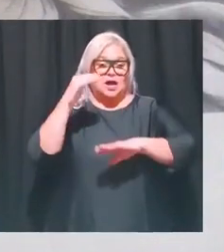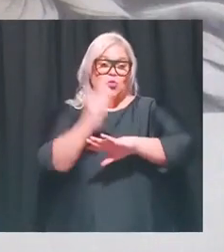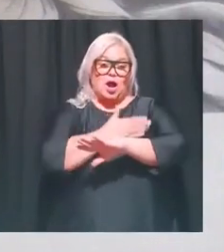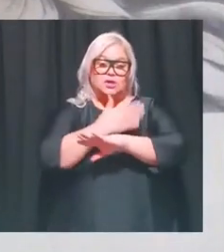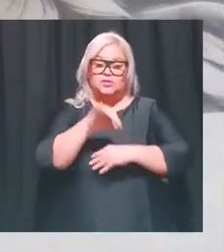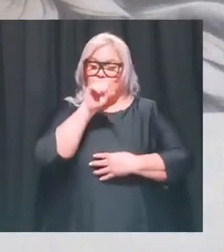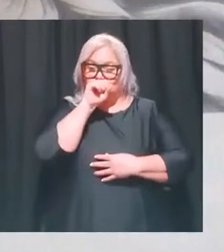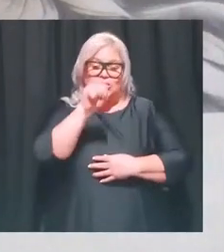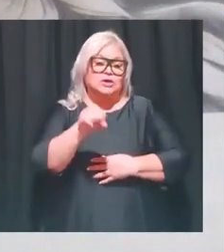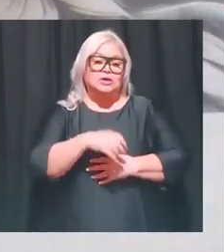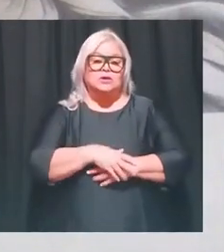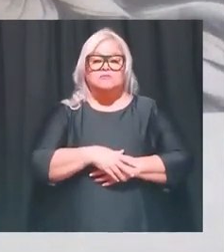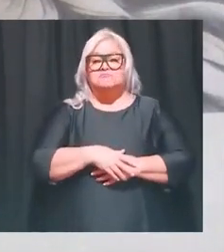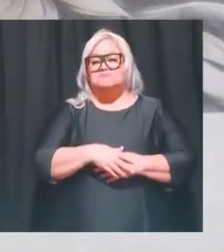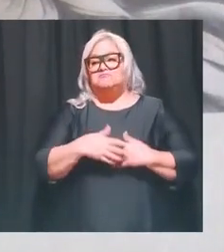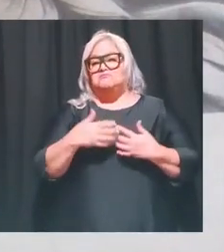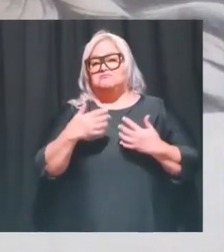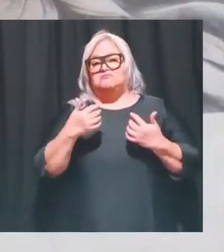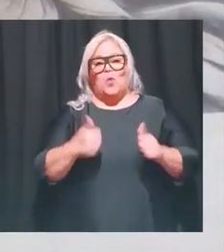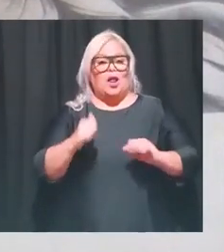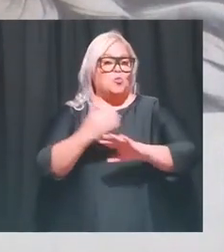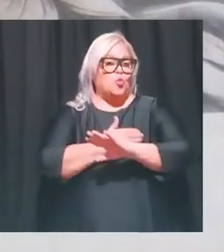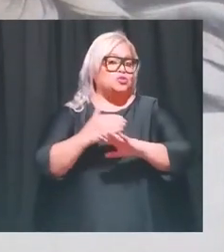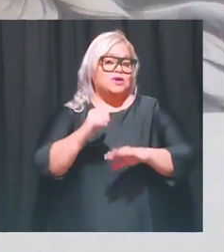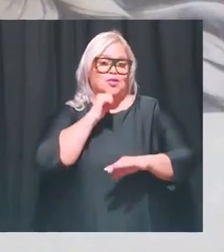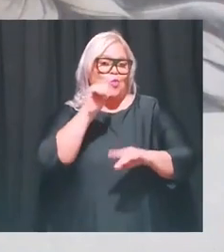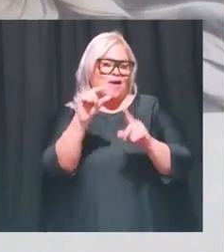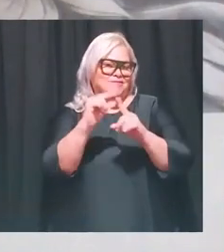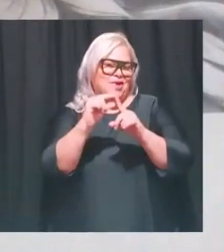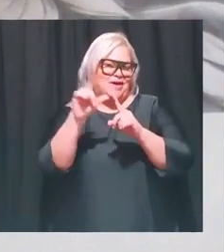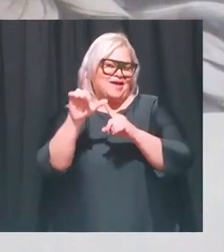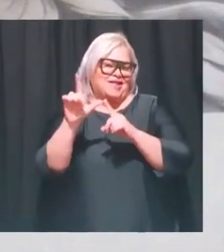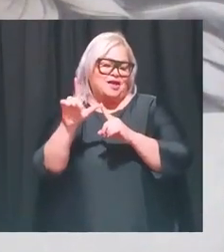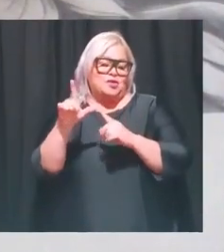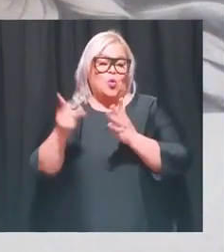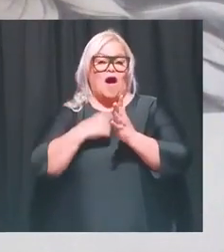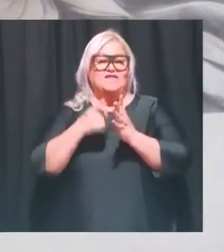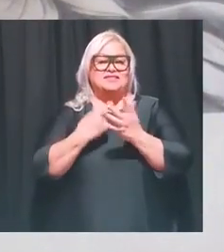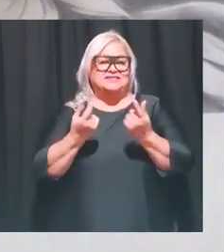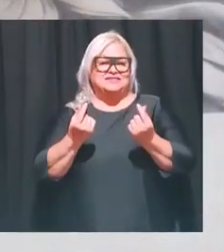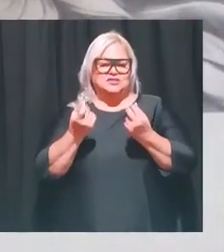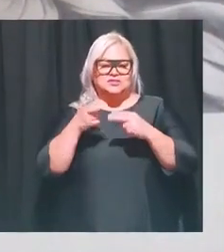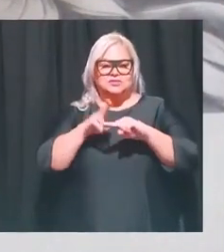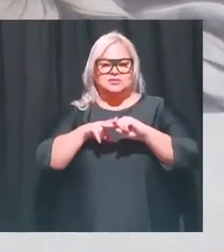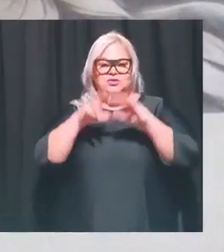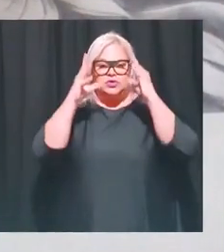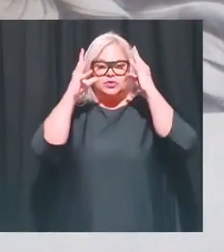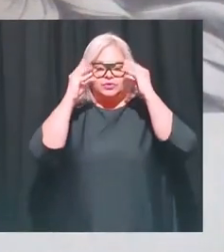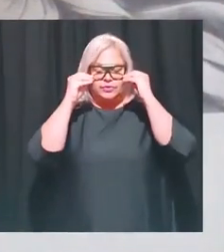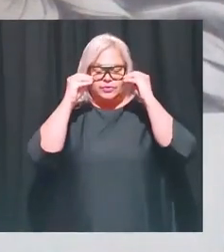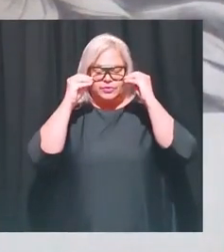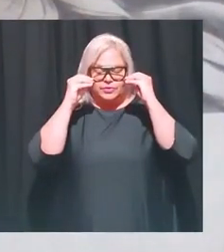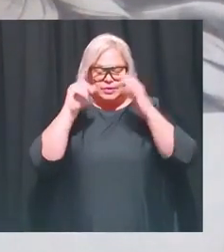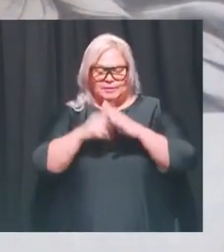gusta mucho y puede ser una canción instrumental en donde no hayan letras yo a veces cierro los ojos y con los ojos cerrados empiezo a hacer